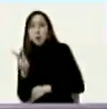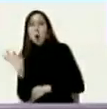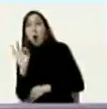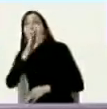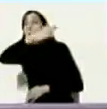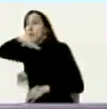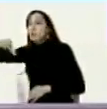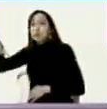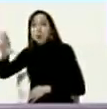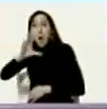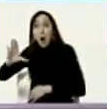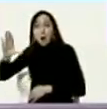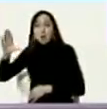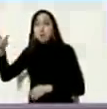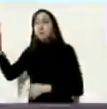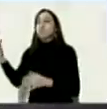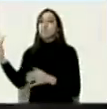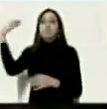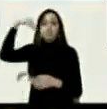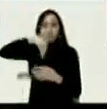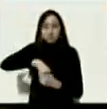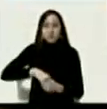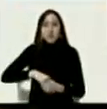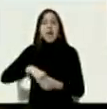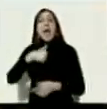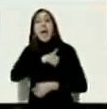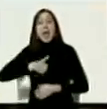para asesinarme